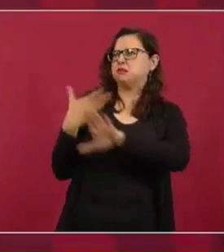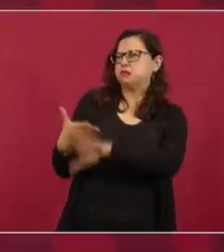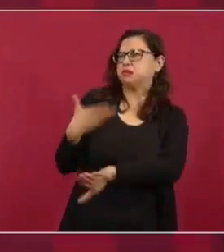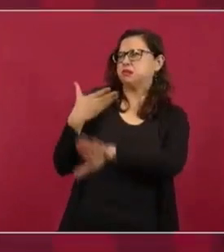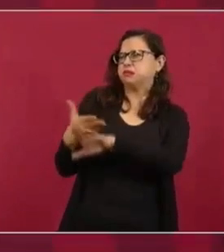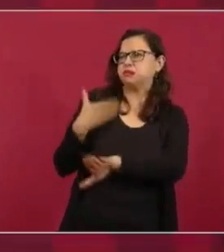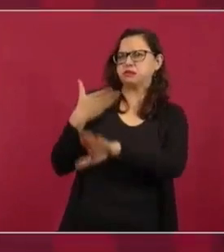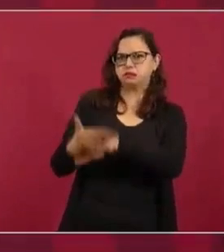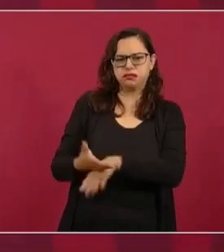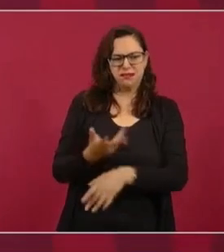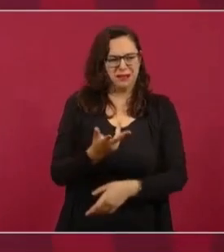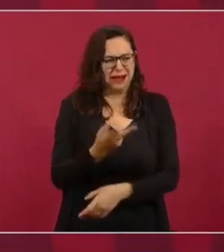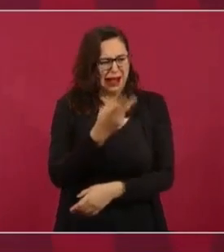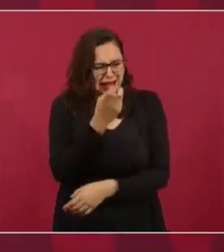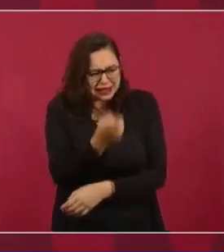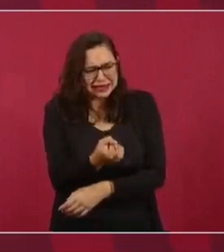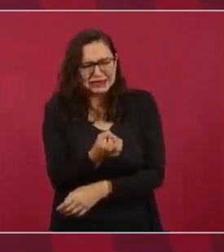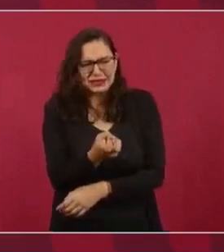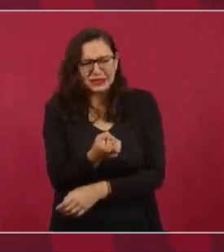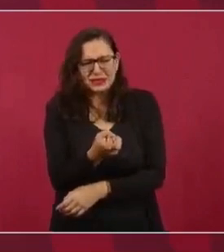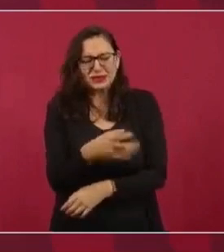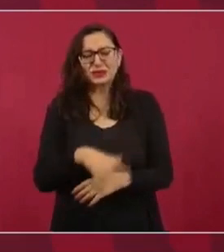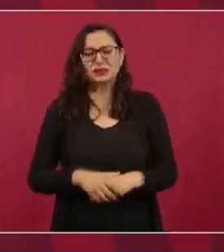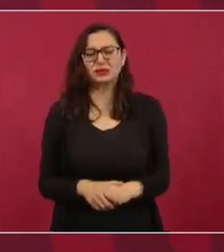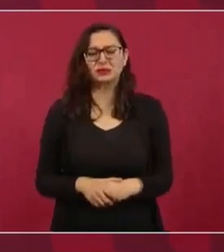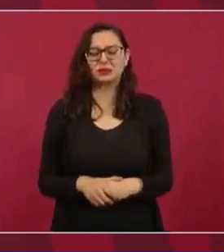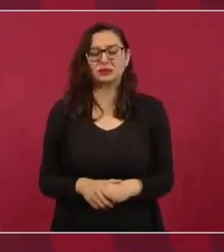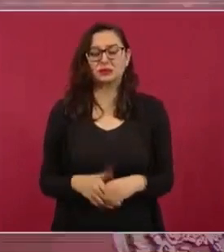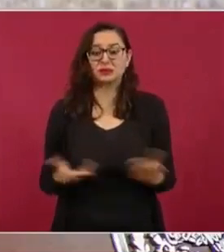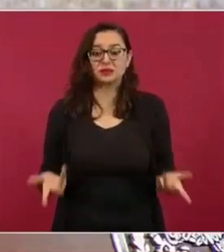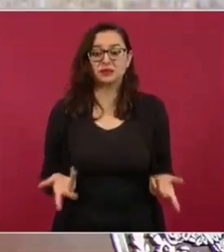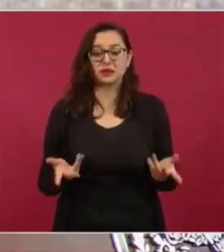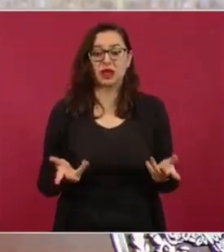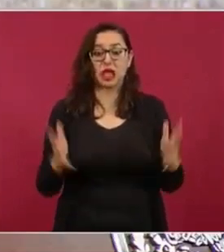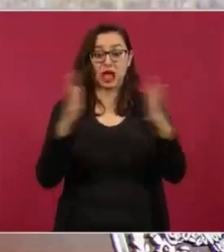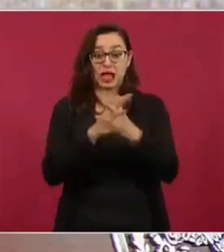No es el que haya un golpe de estado militar,